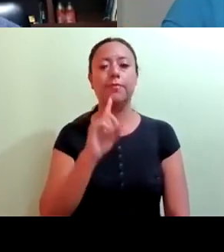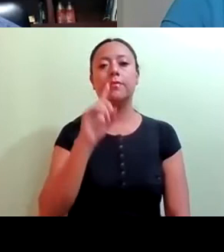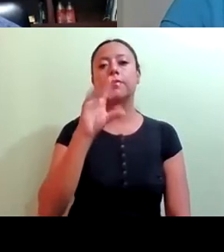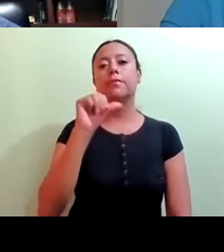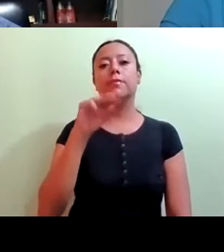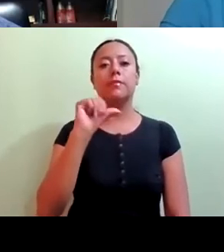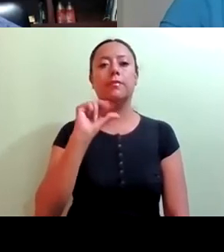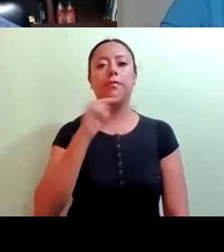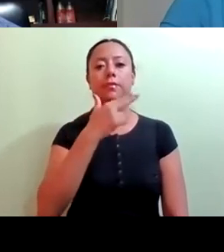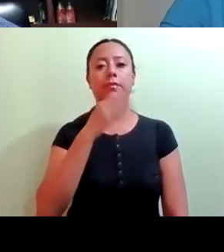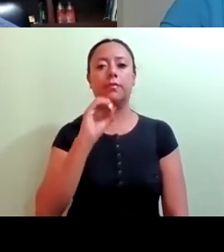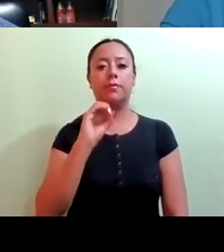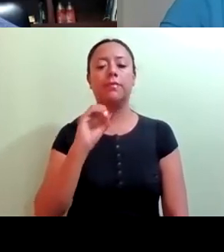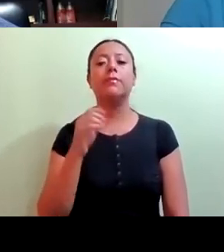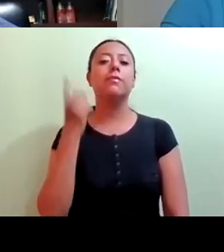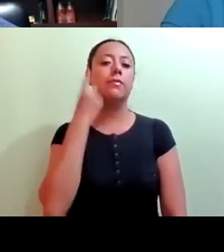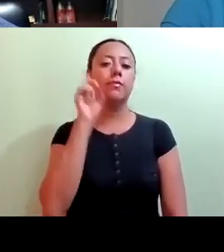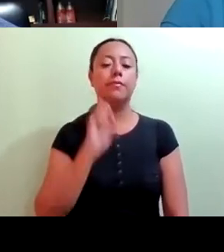Diputada Yanet Elizabeth Guerrero Maya.